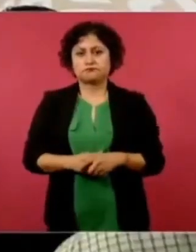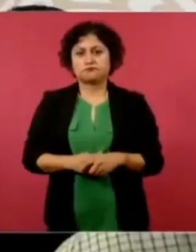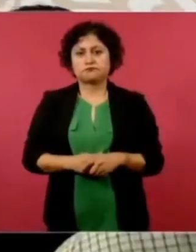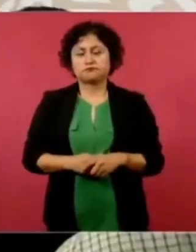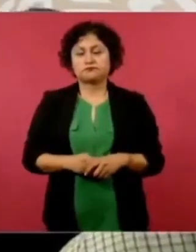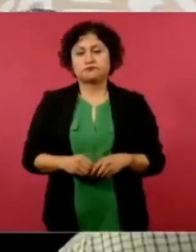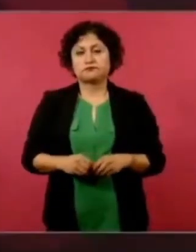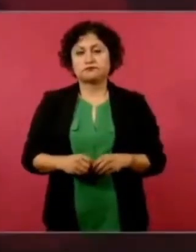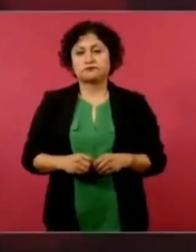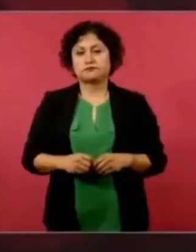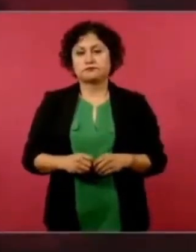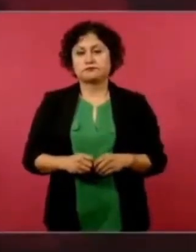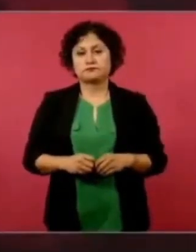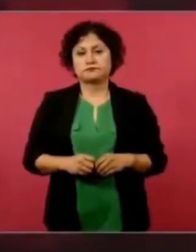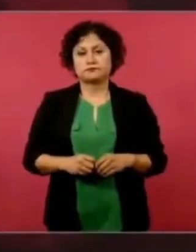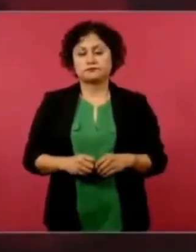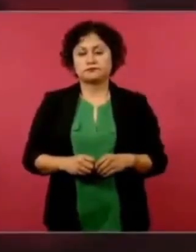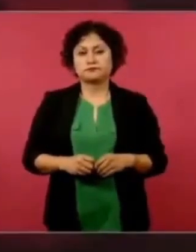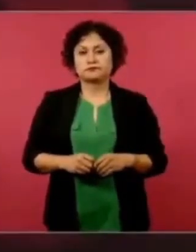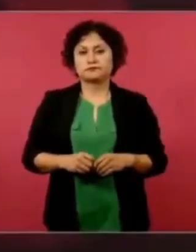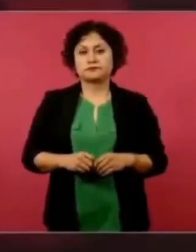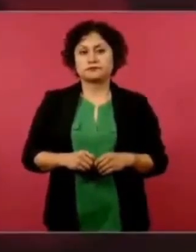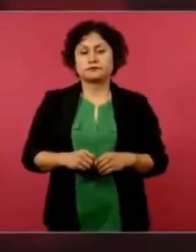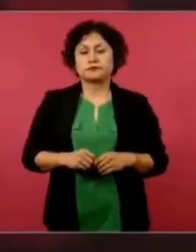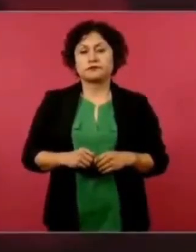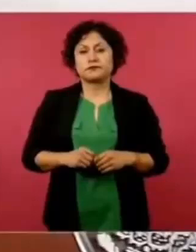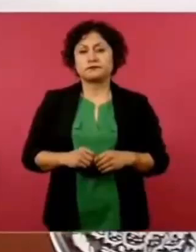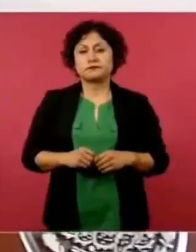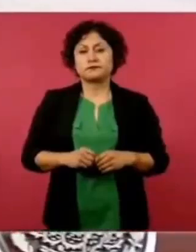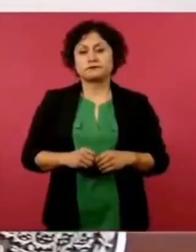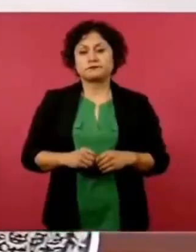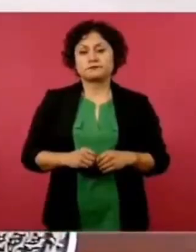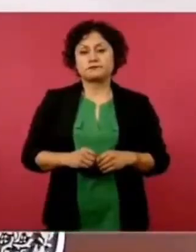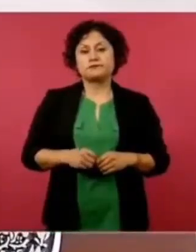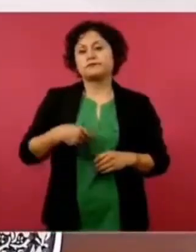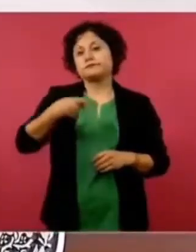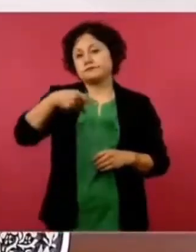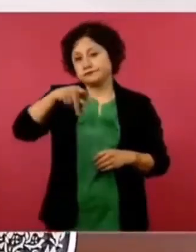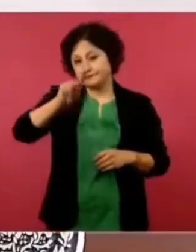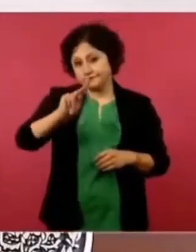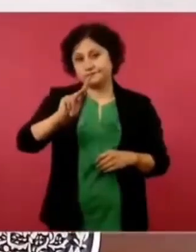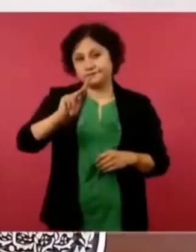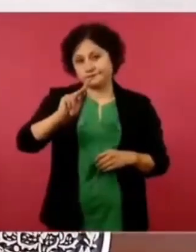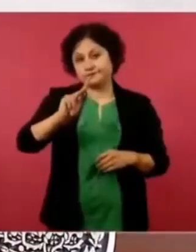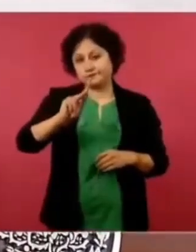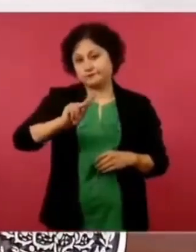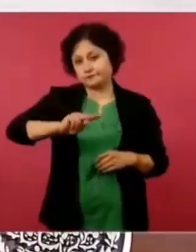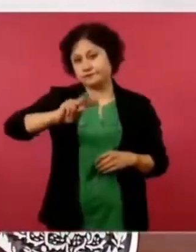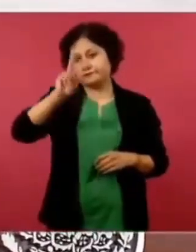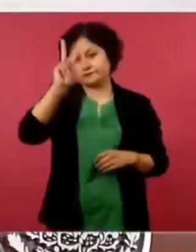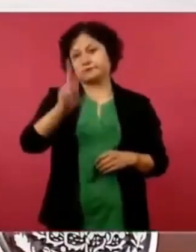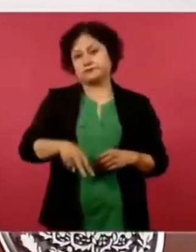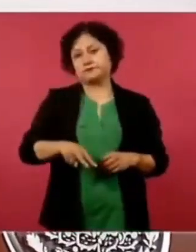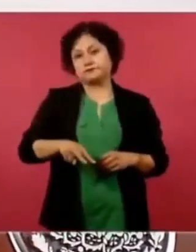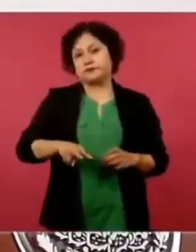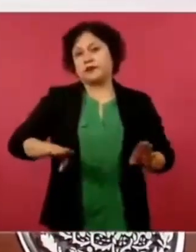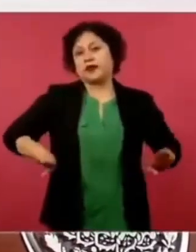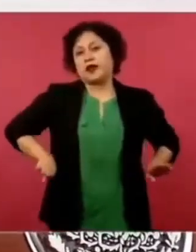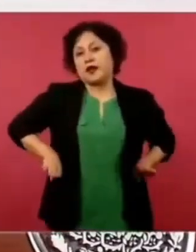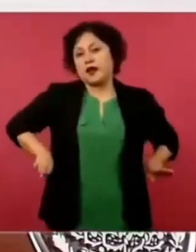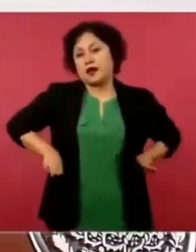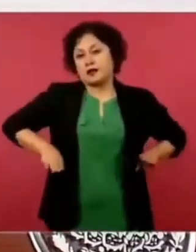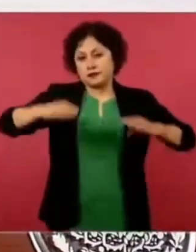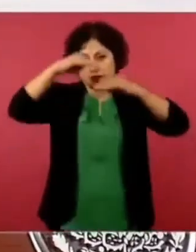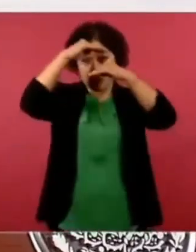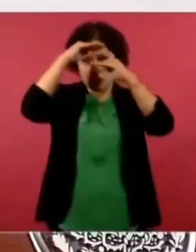pero como siempre hay una tendencia conservadora en las iglesias, en el